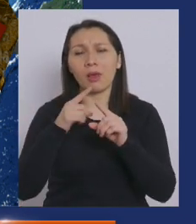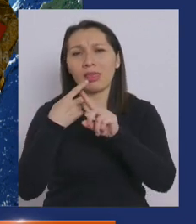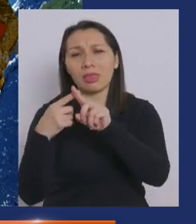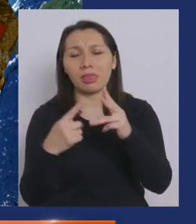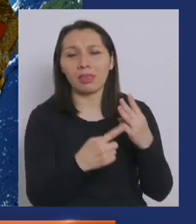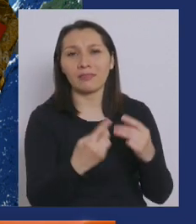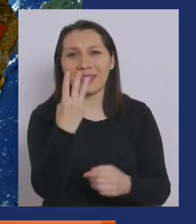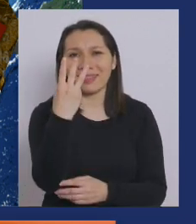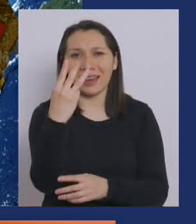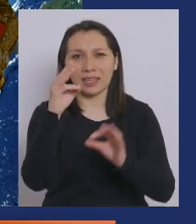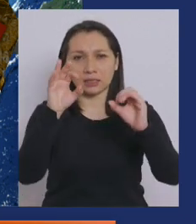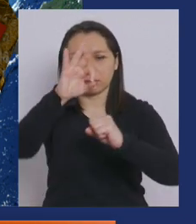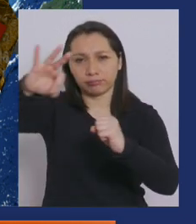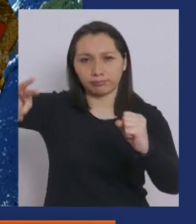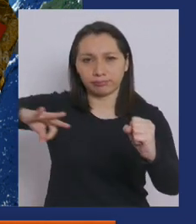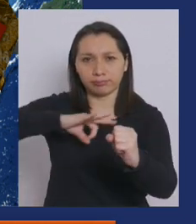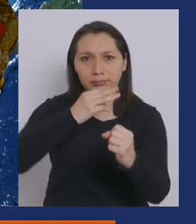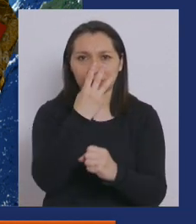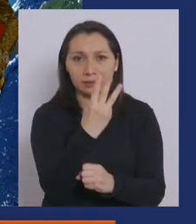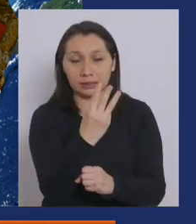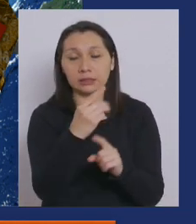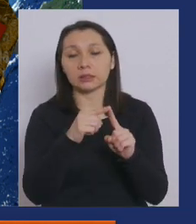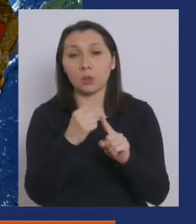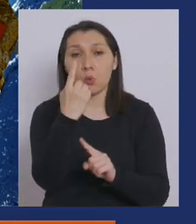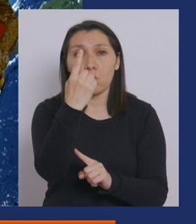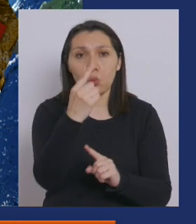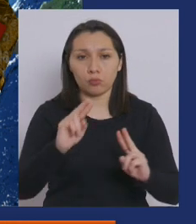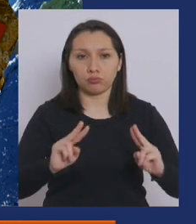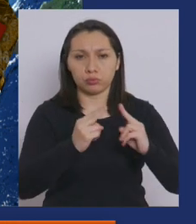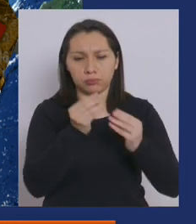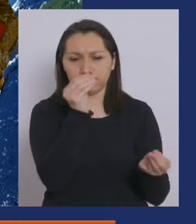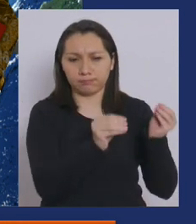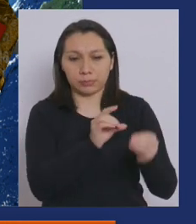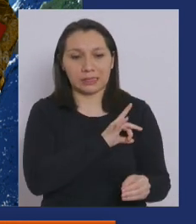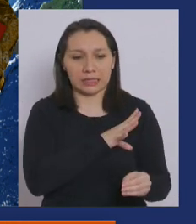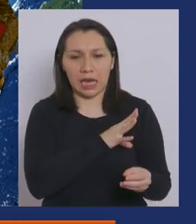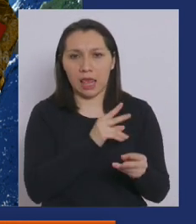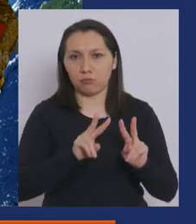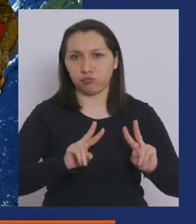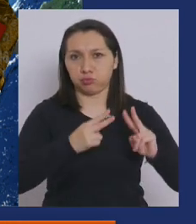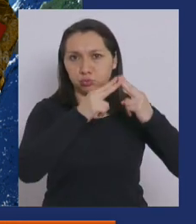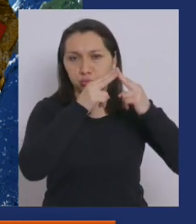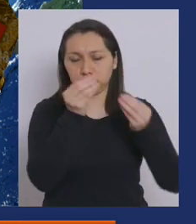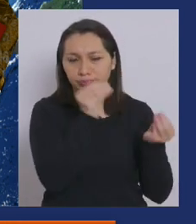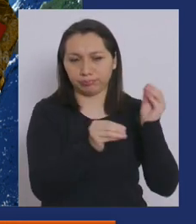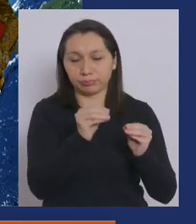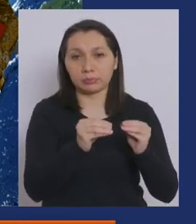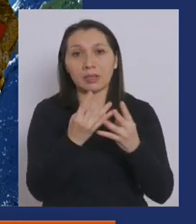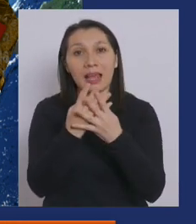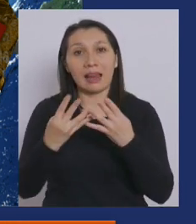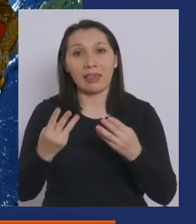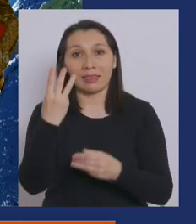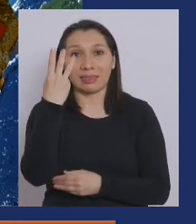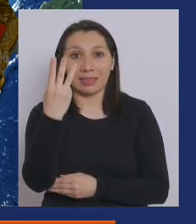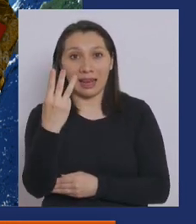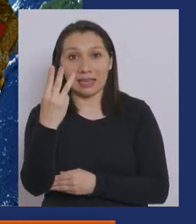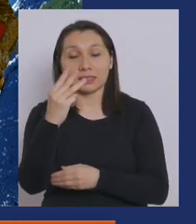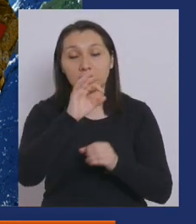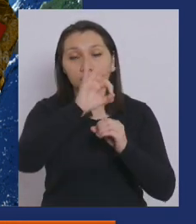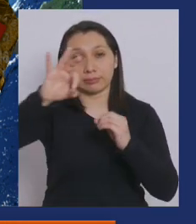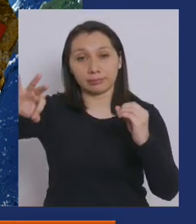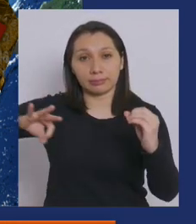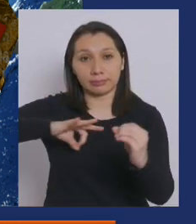de tres satélites. Uno de ellos se va a construir aquí, en Chile, y esta red de tres satélites